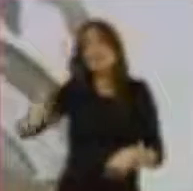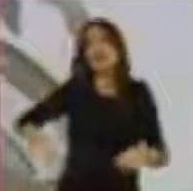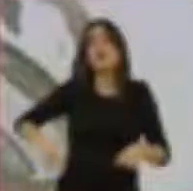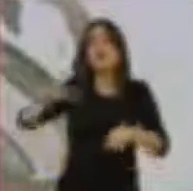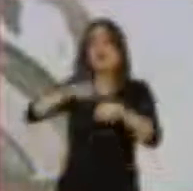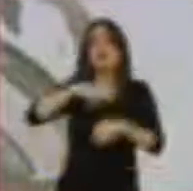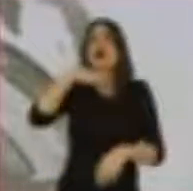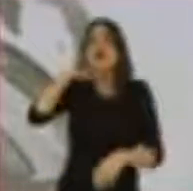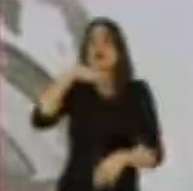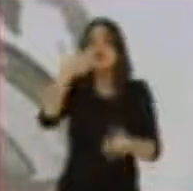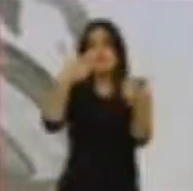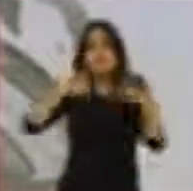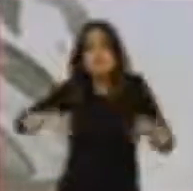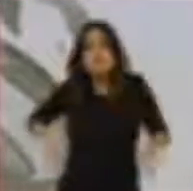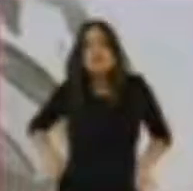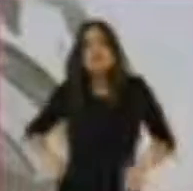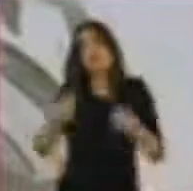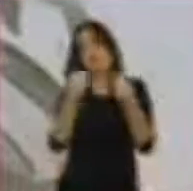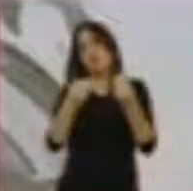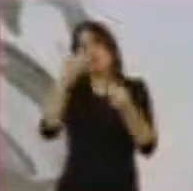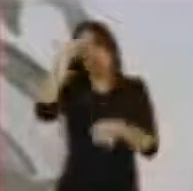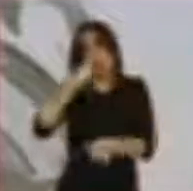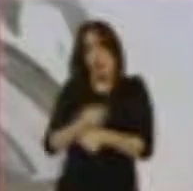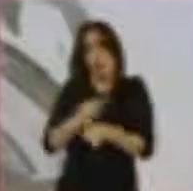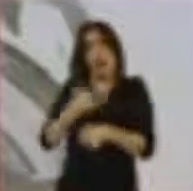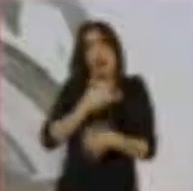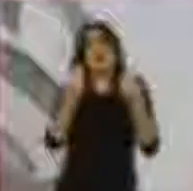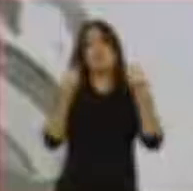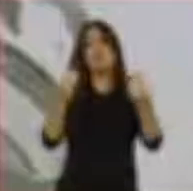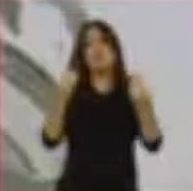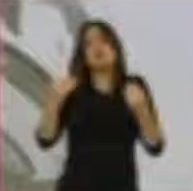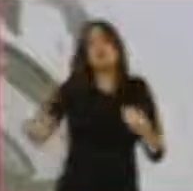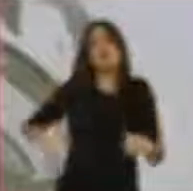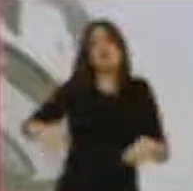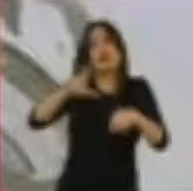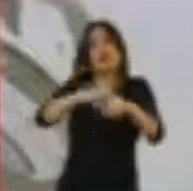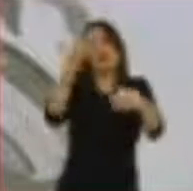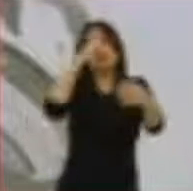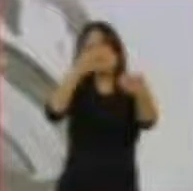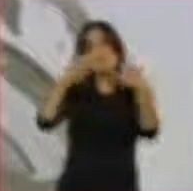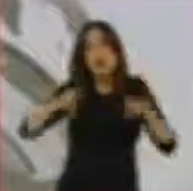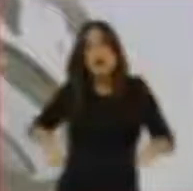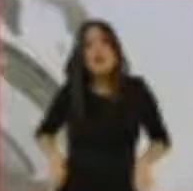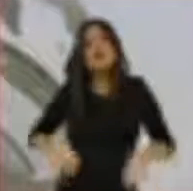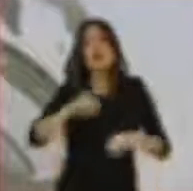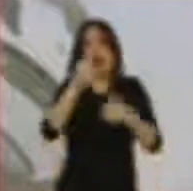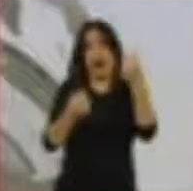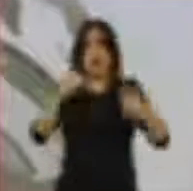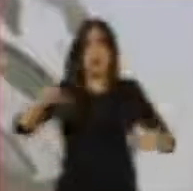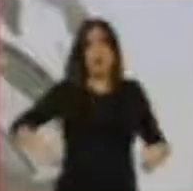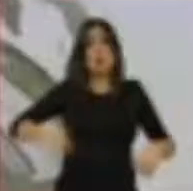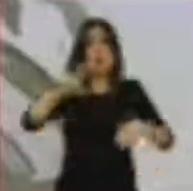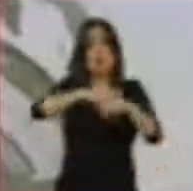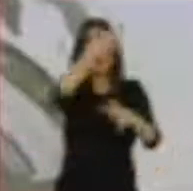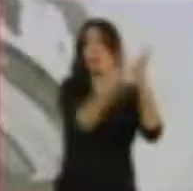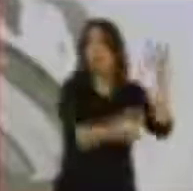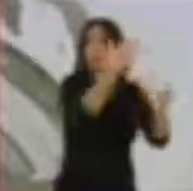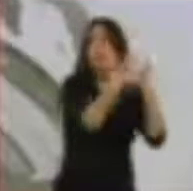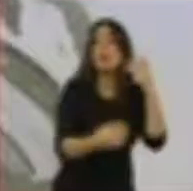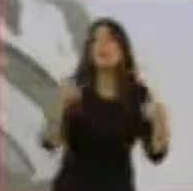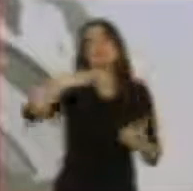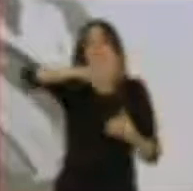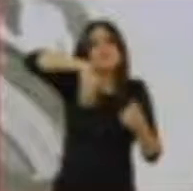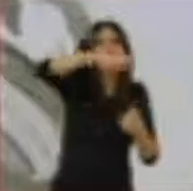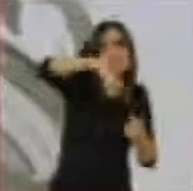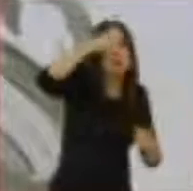gobernadores involucrados en delitos de. Así es. De fraudación, en persecuciones, en en éxito o